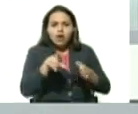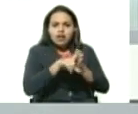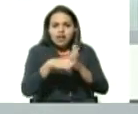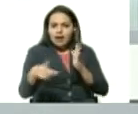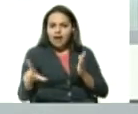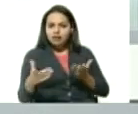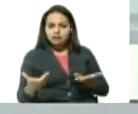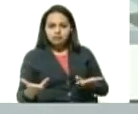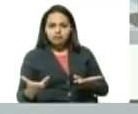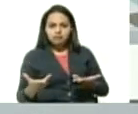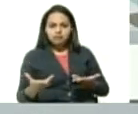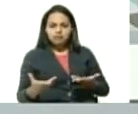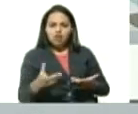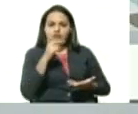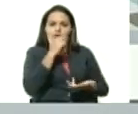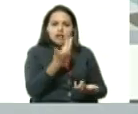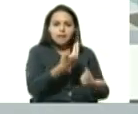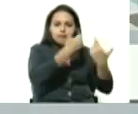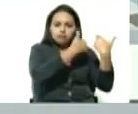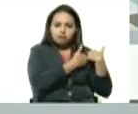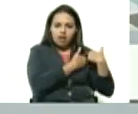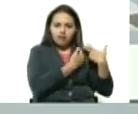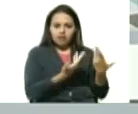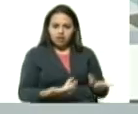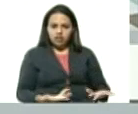criminales irresponsables